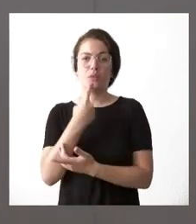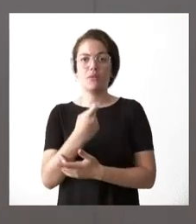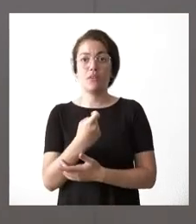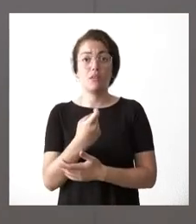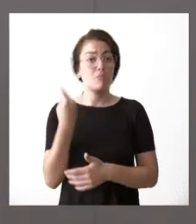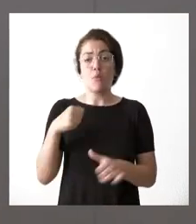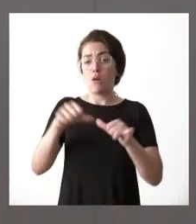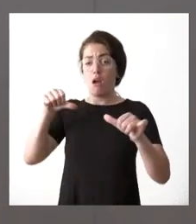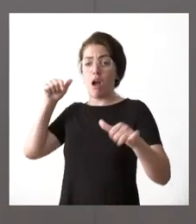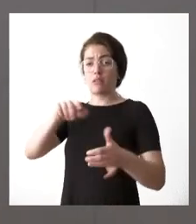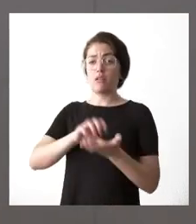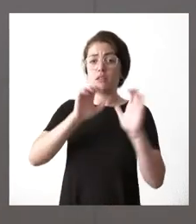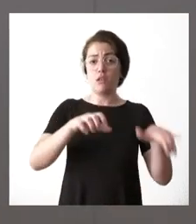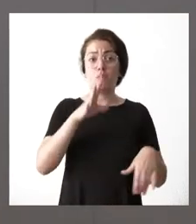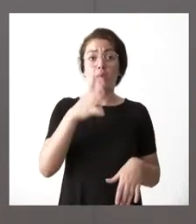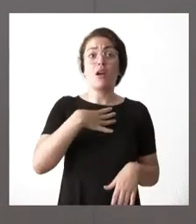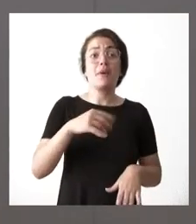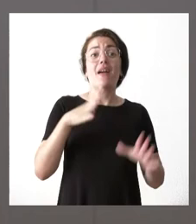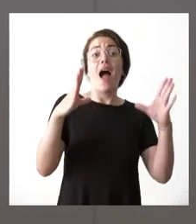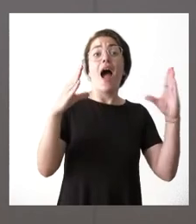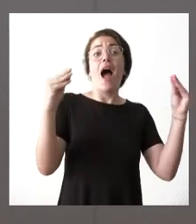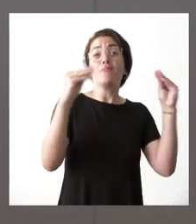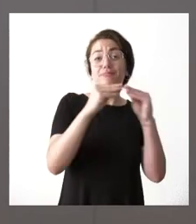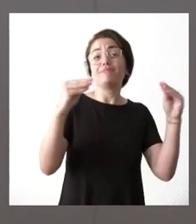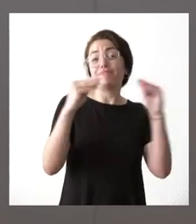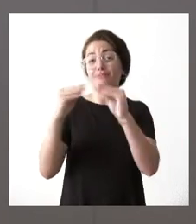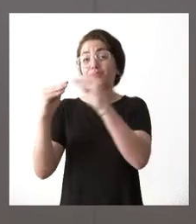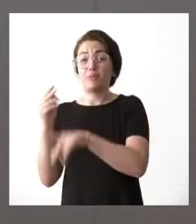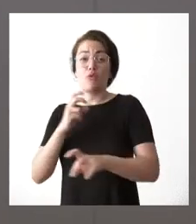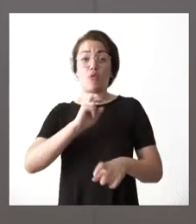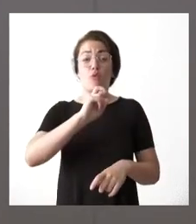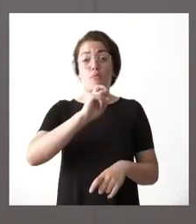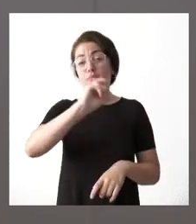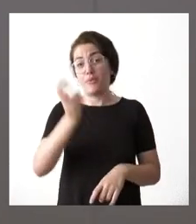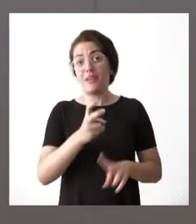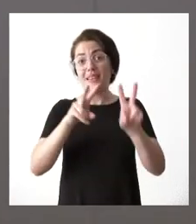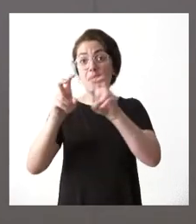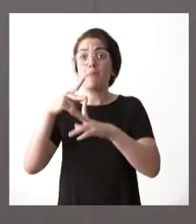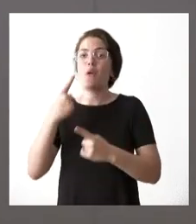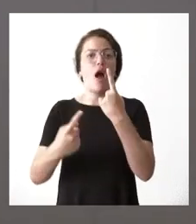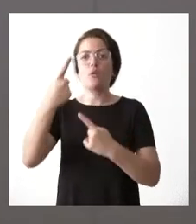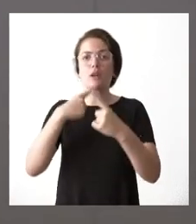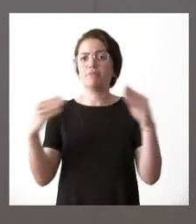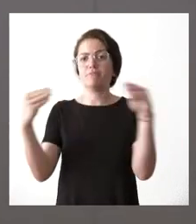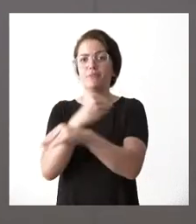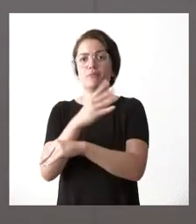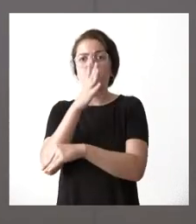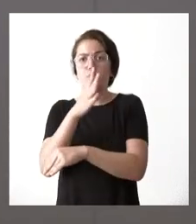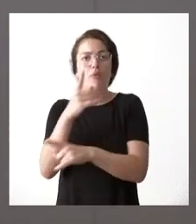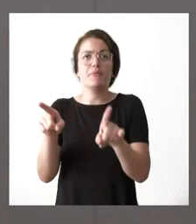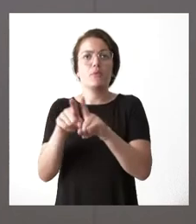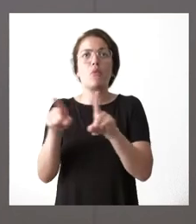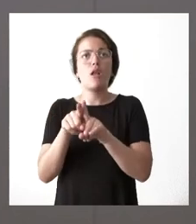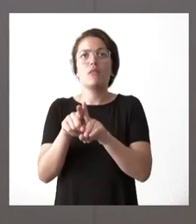León donde hemos sido capaces de acordar muchas cosas y algunas pues no la hemos podido acordar pues porque no había capacidad suficiente de buscar puntos